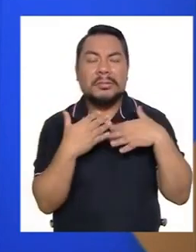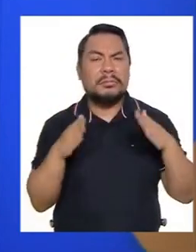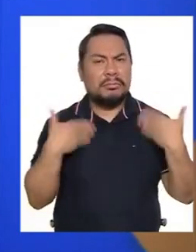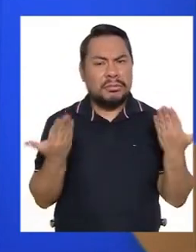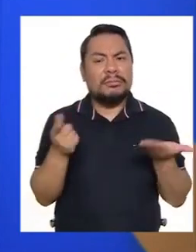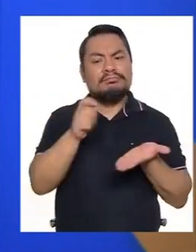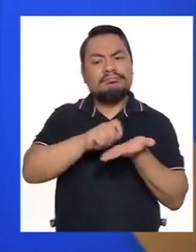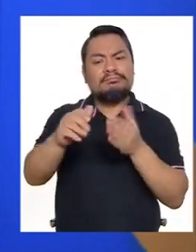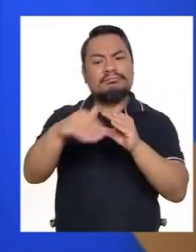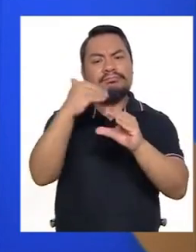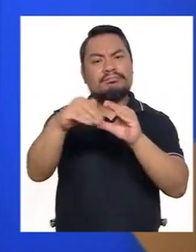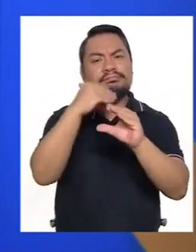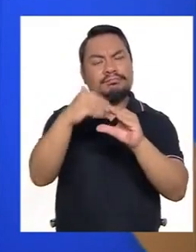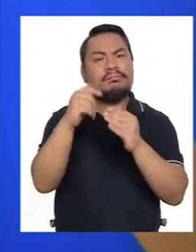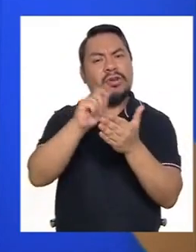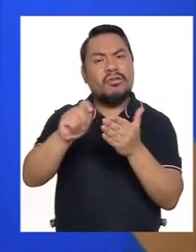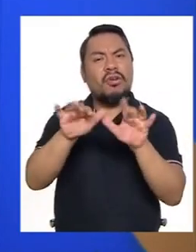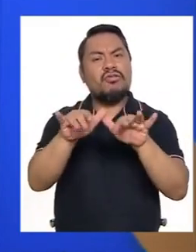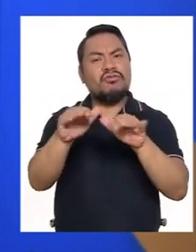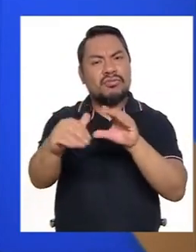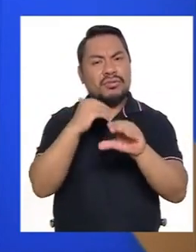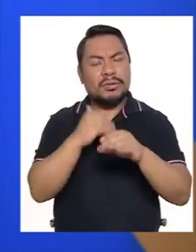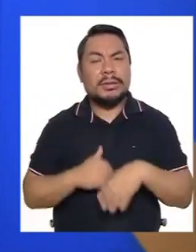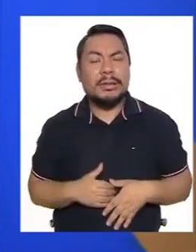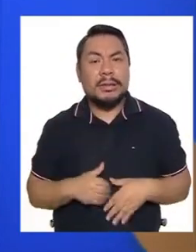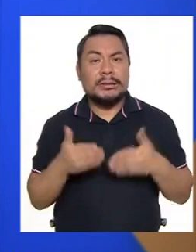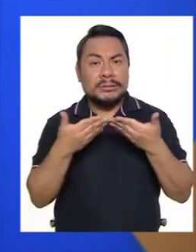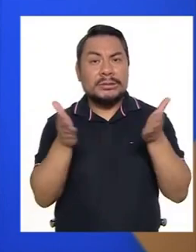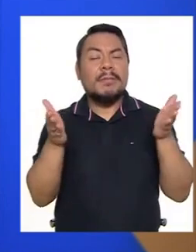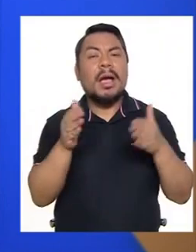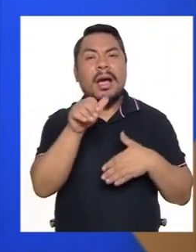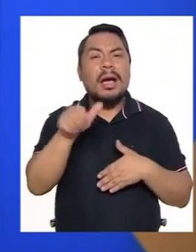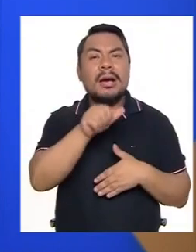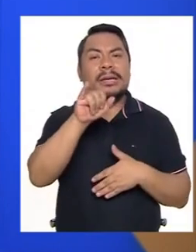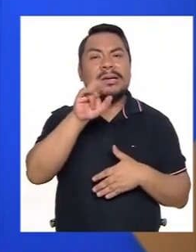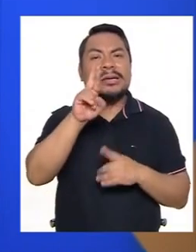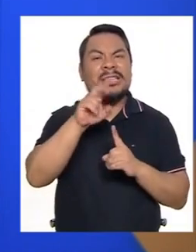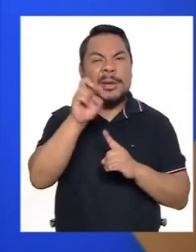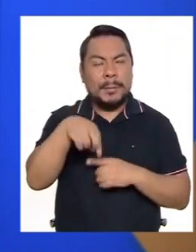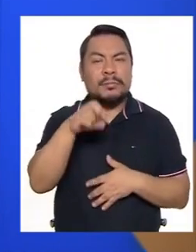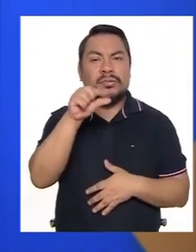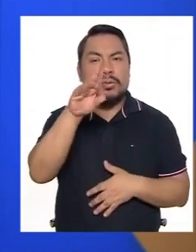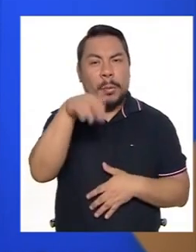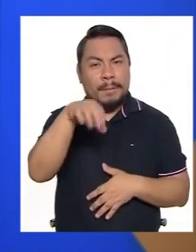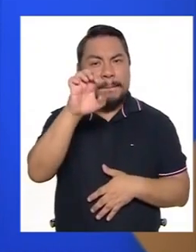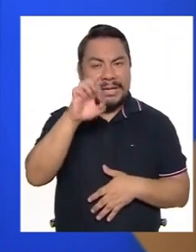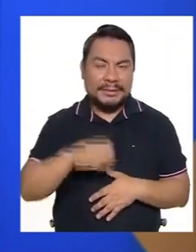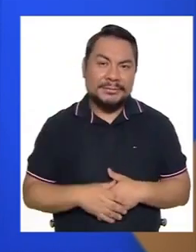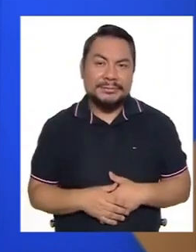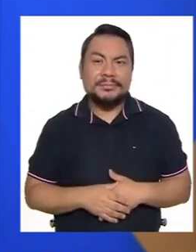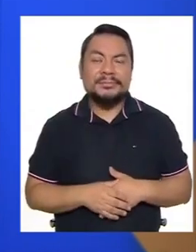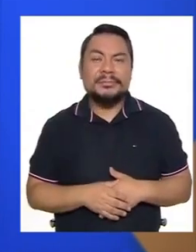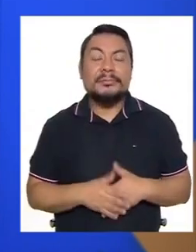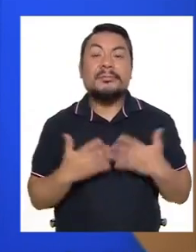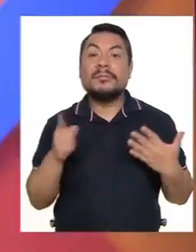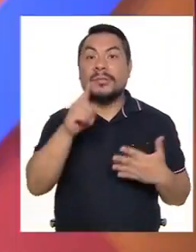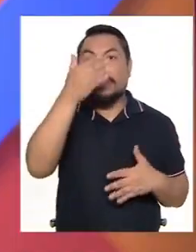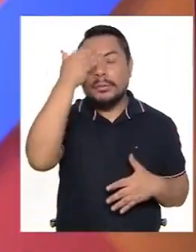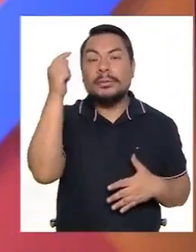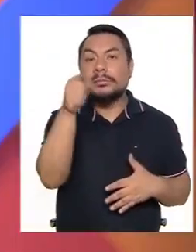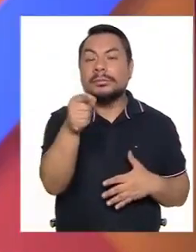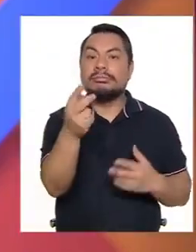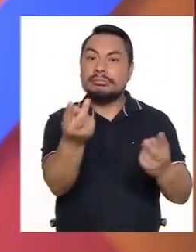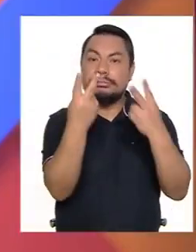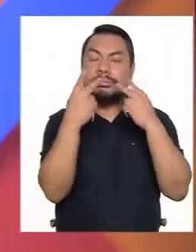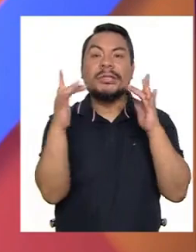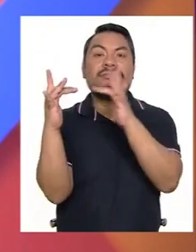pueden escribirnos a nuestro correo electrónico, sinbarreras, arroba y rtp.gov.pe. Y no se